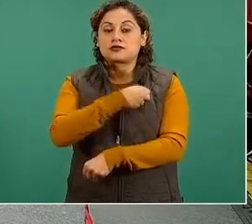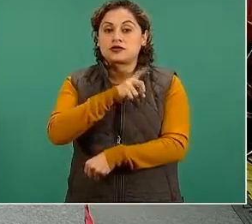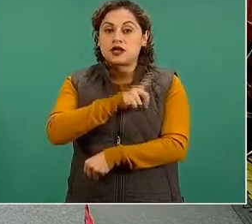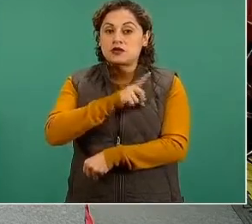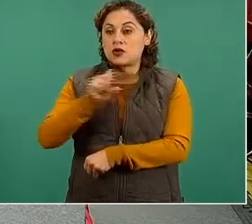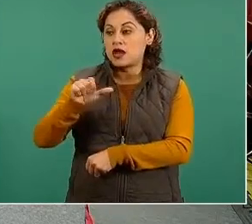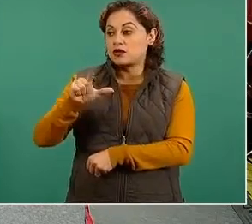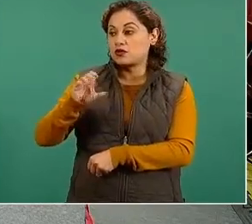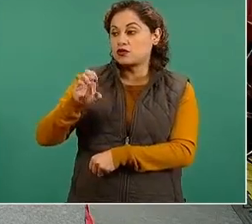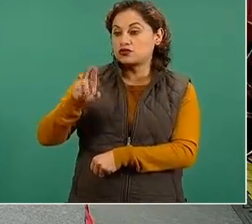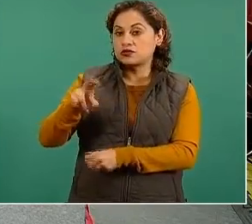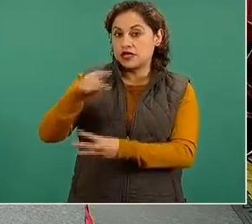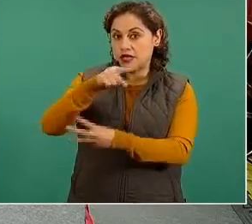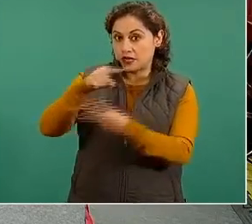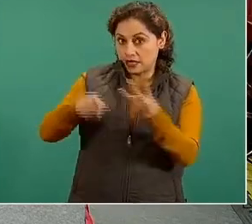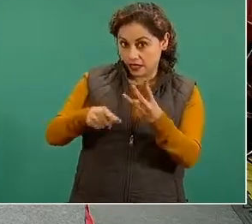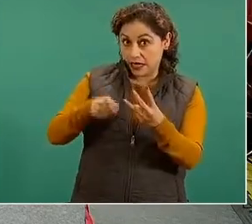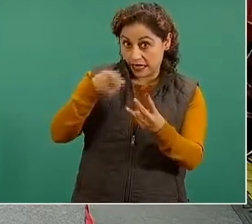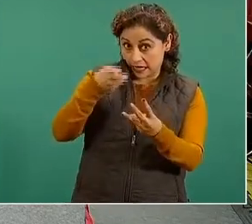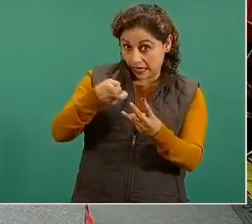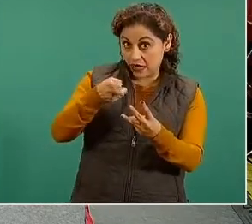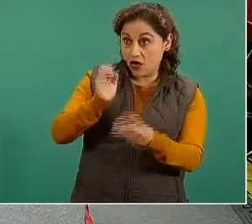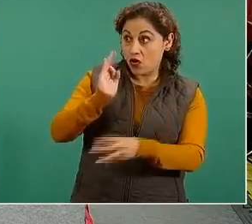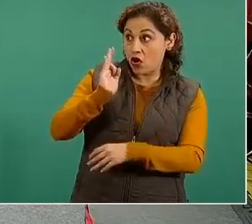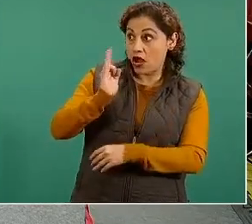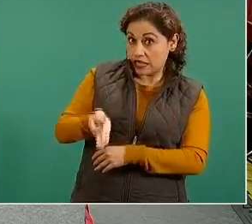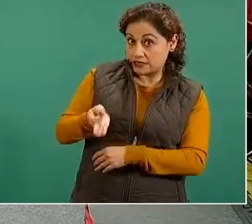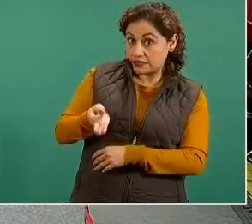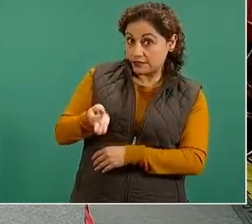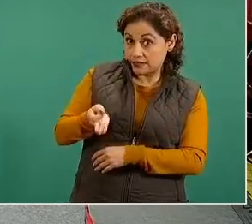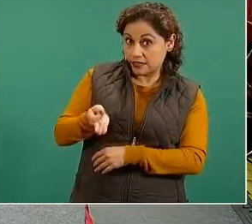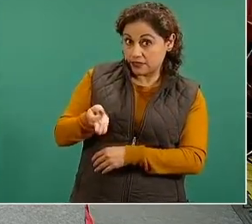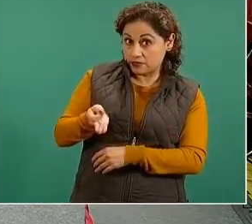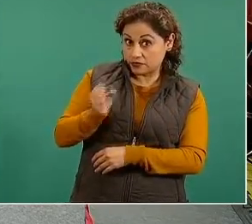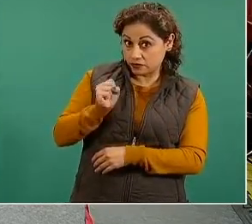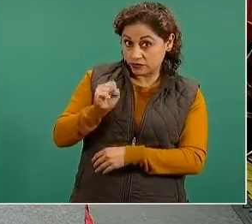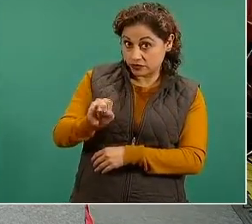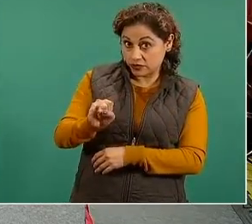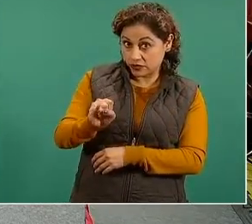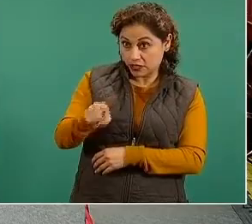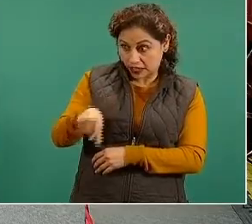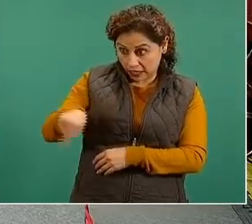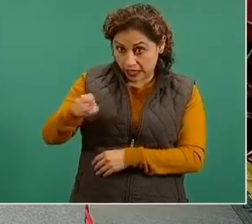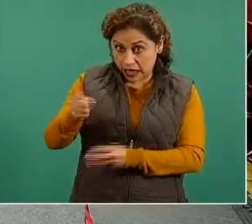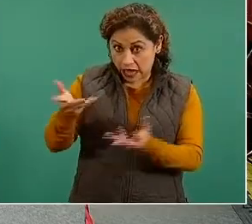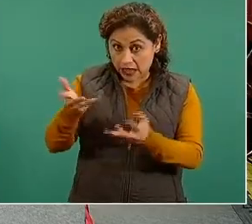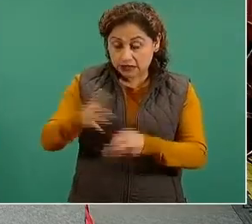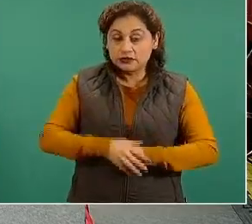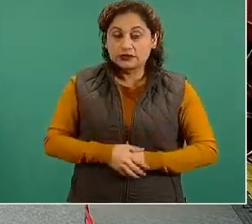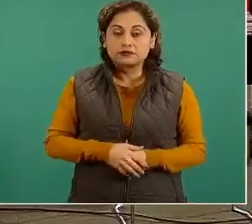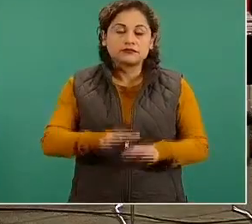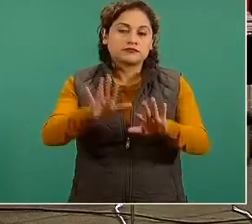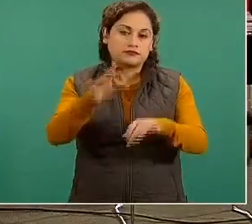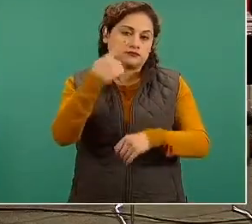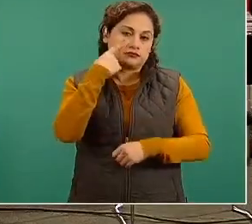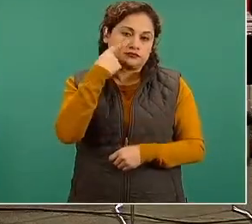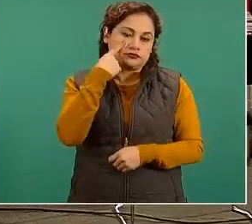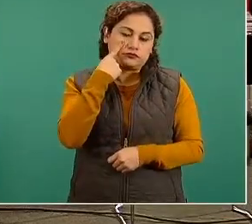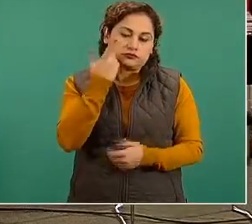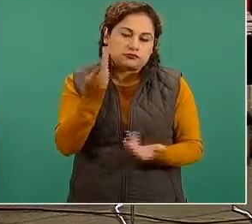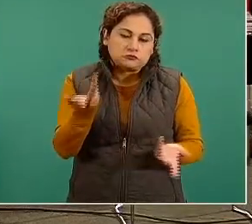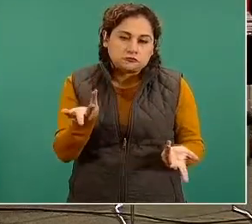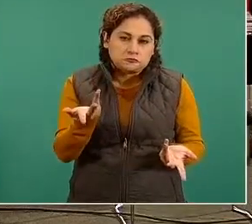notificación o el que aceptó que así ocurra esta disminución de vacunas? Bueno, en general el mecanismo